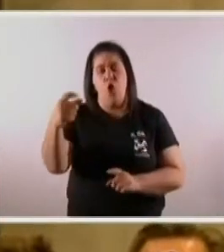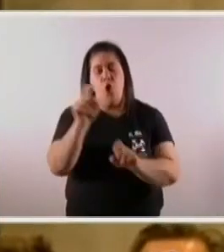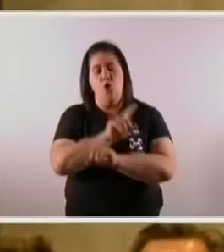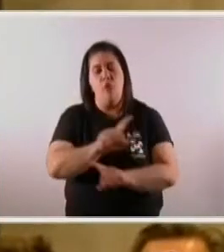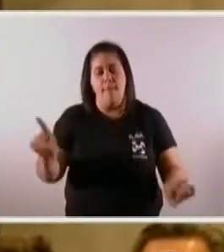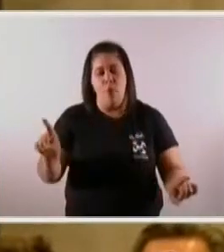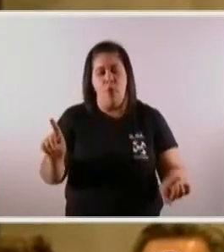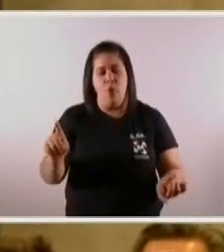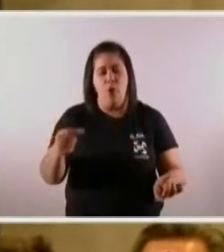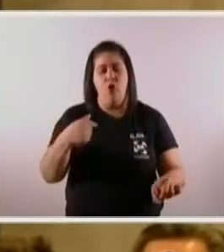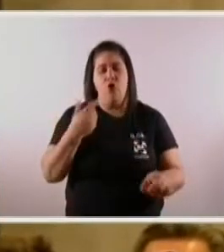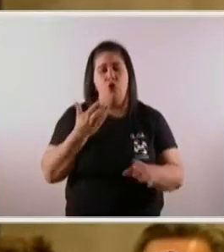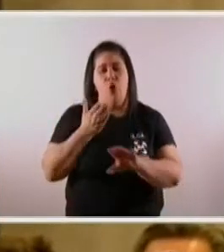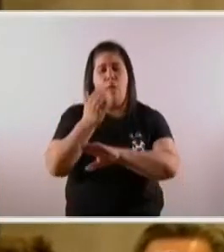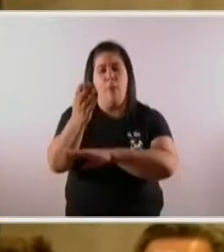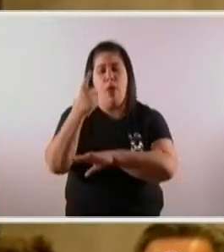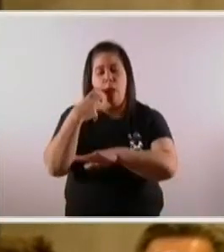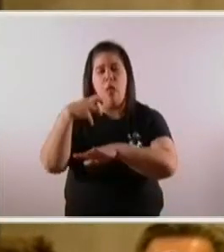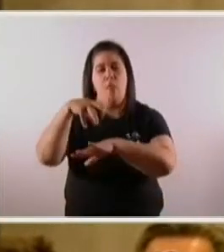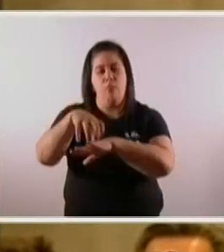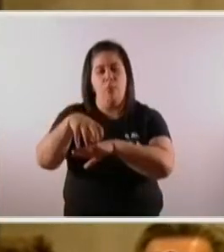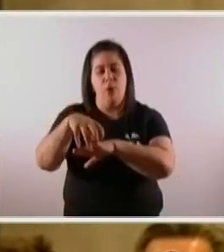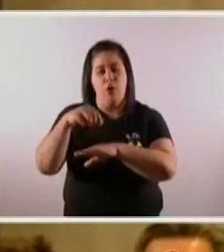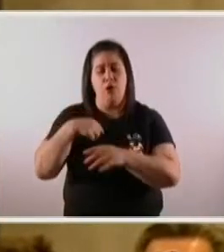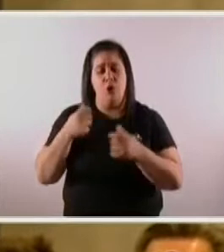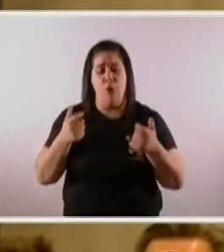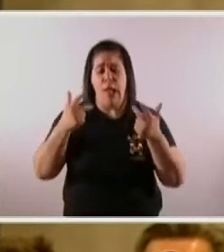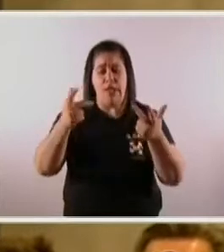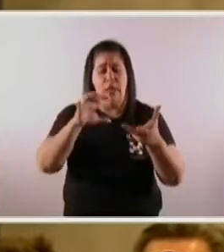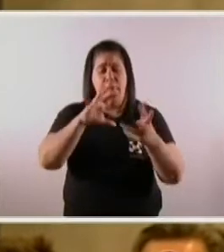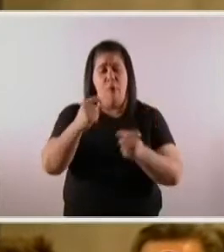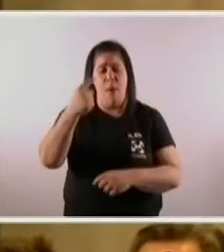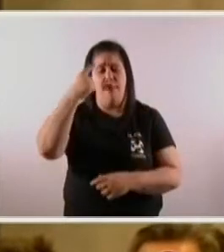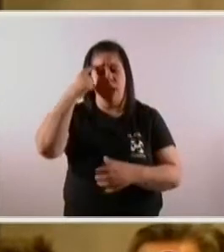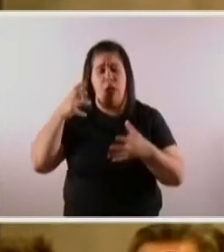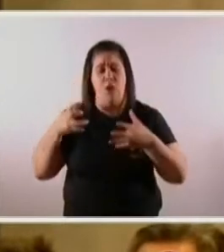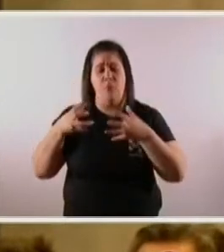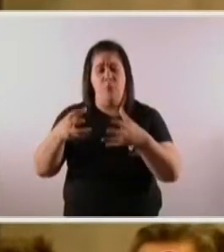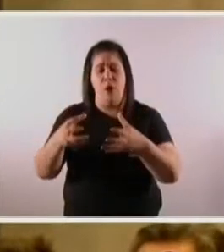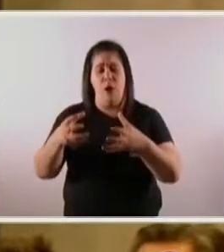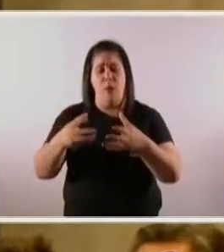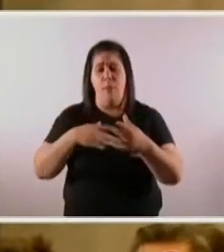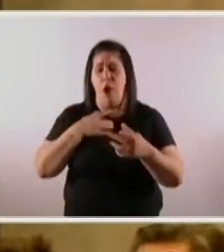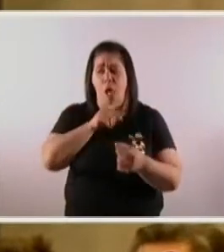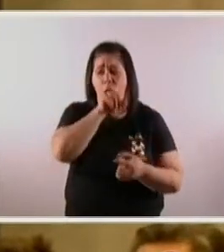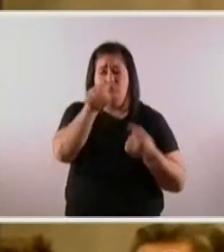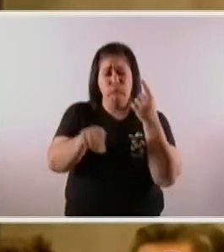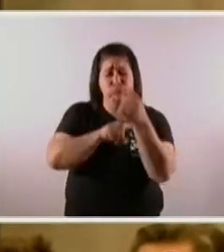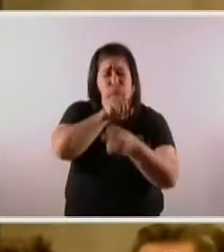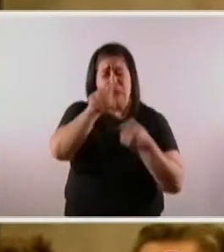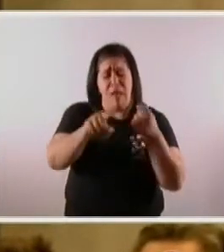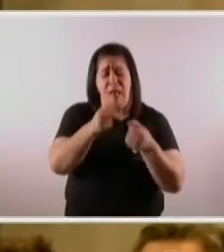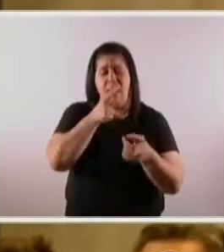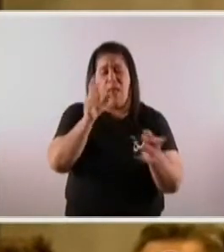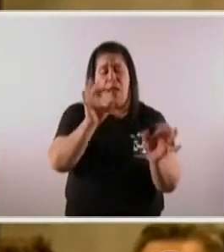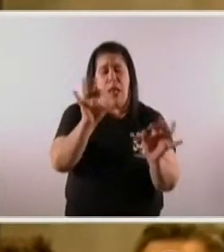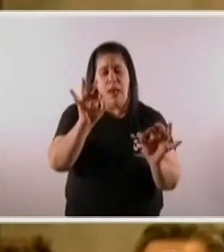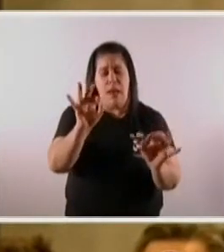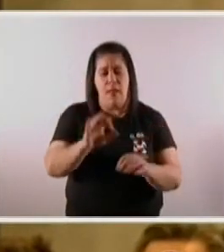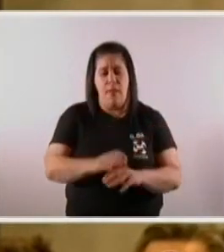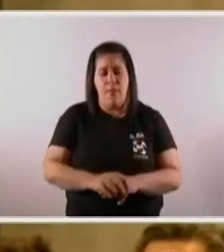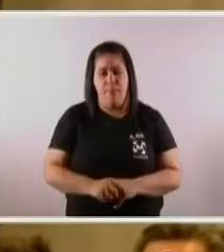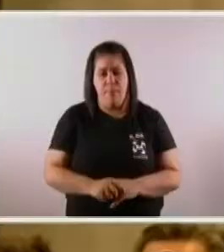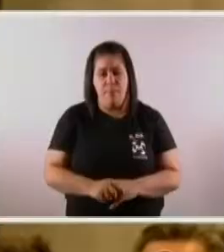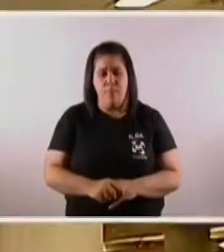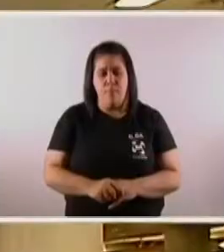institucional. Yo obviamente siempre voy a dar nuestra posición, pero no voy a contestar con la misma moneda. Las alusiones personales a mí no me van a encontrar para eso.